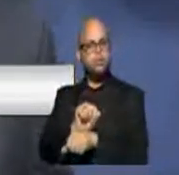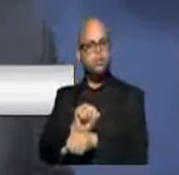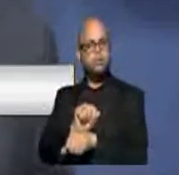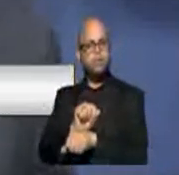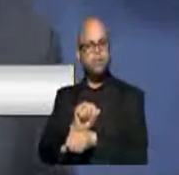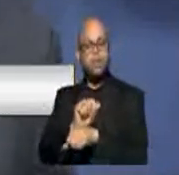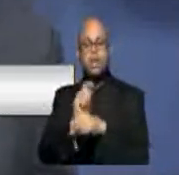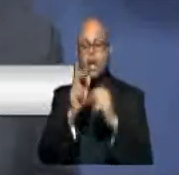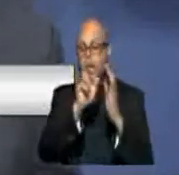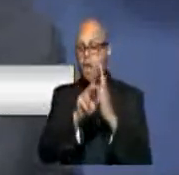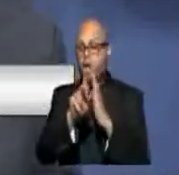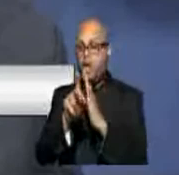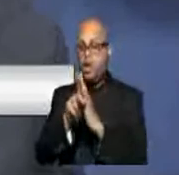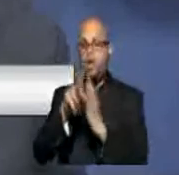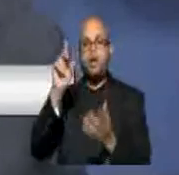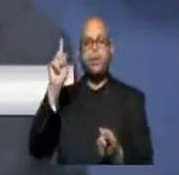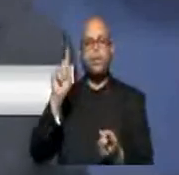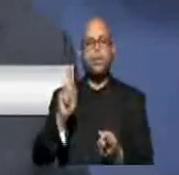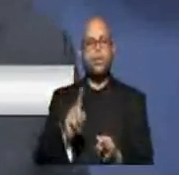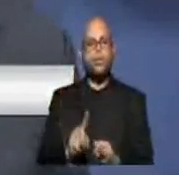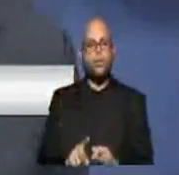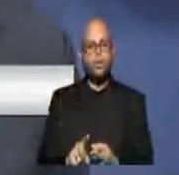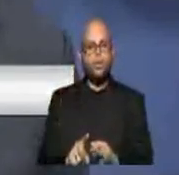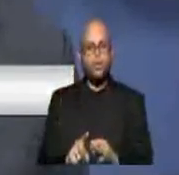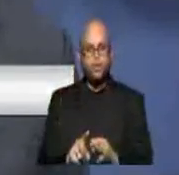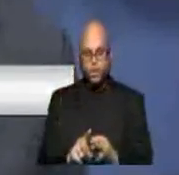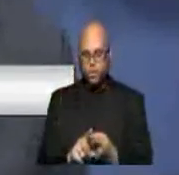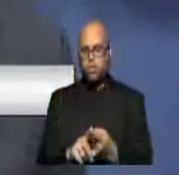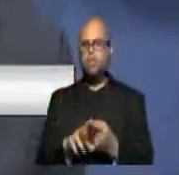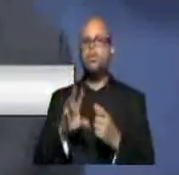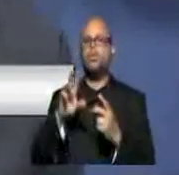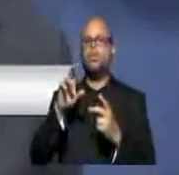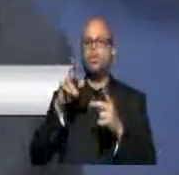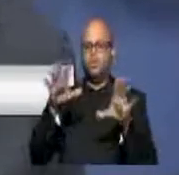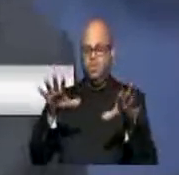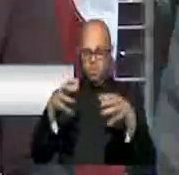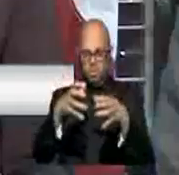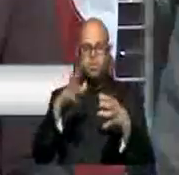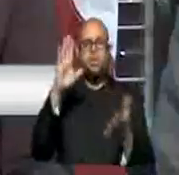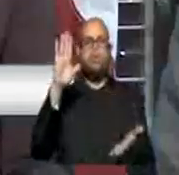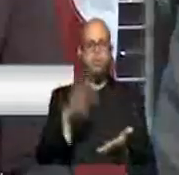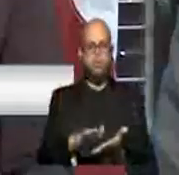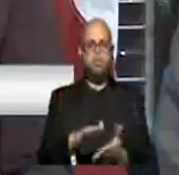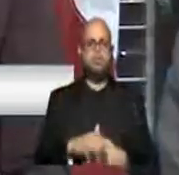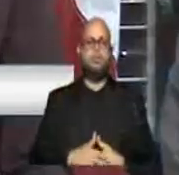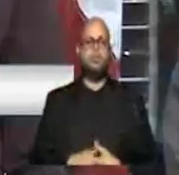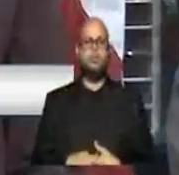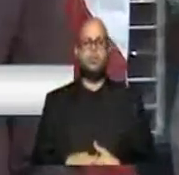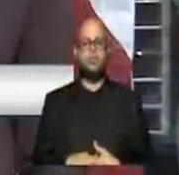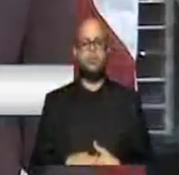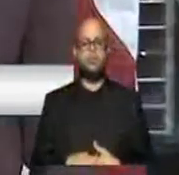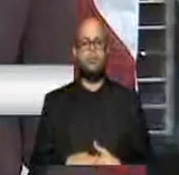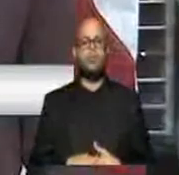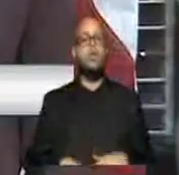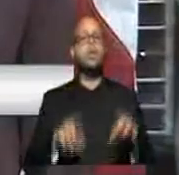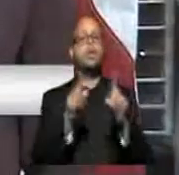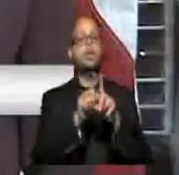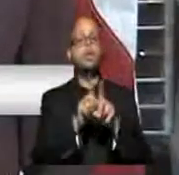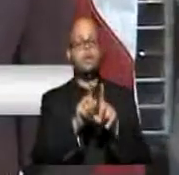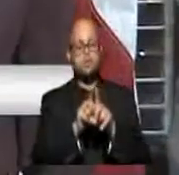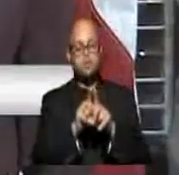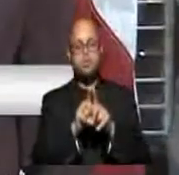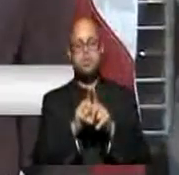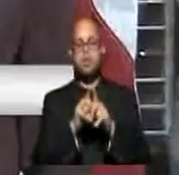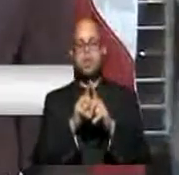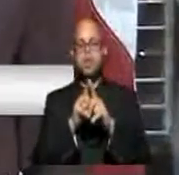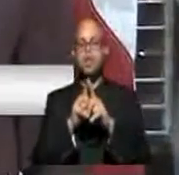está bajando. Ellos y sus agentes están bajando ese crimen. También rechazó haber confrontado problemas